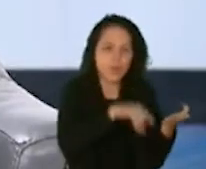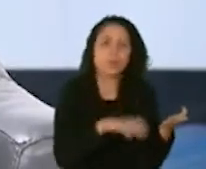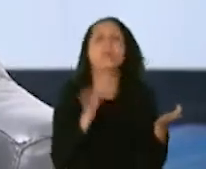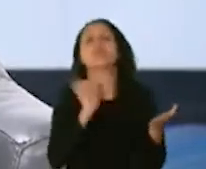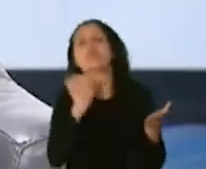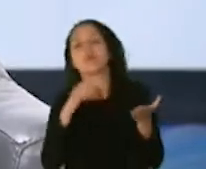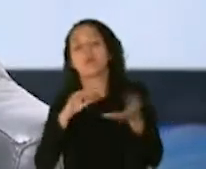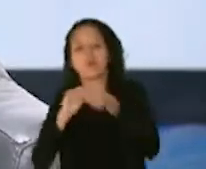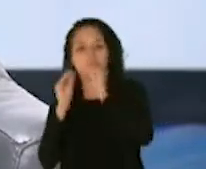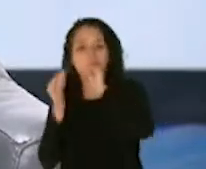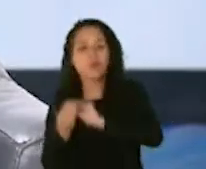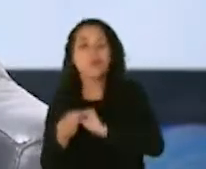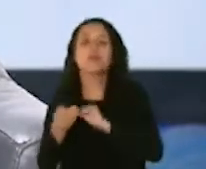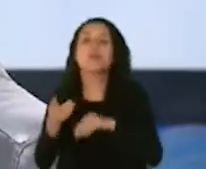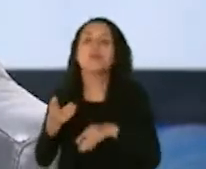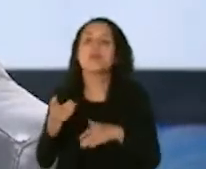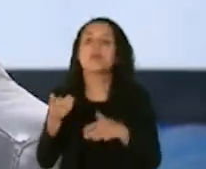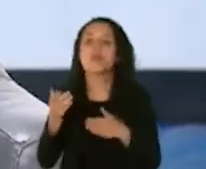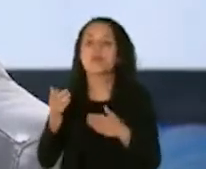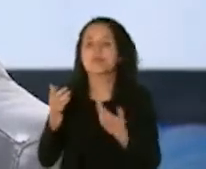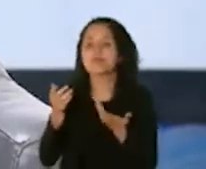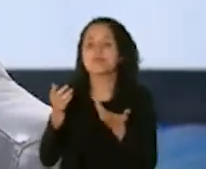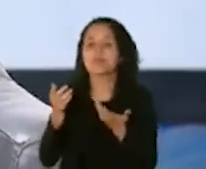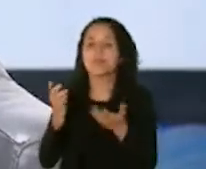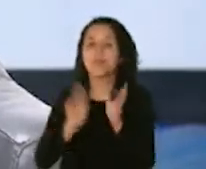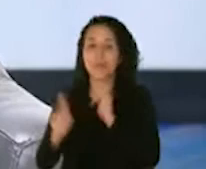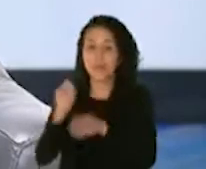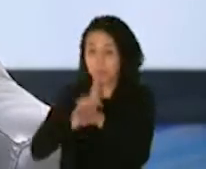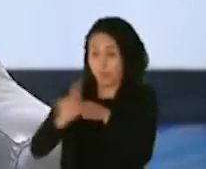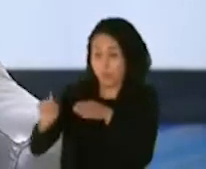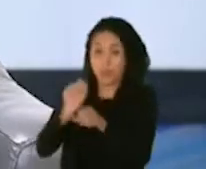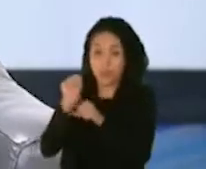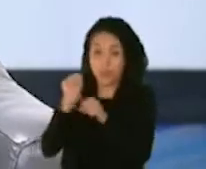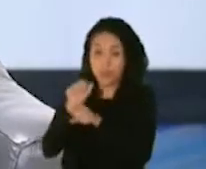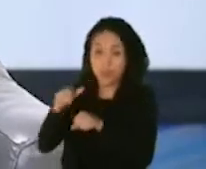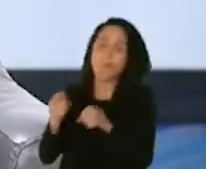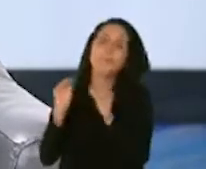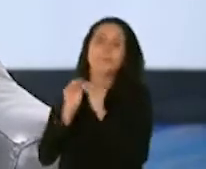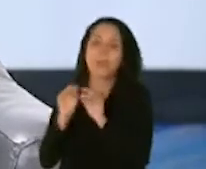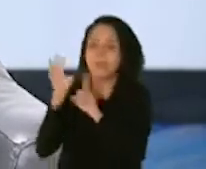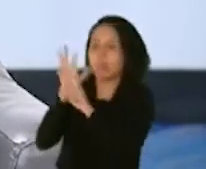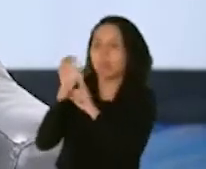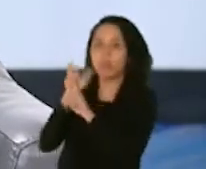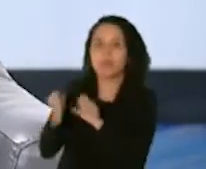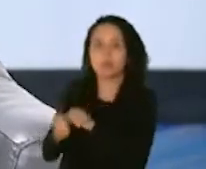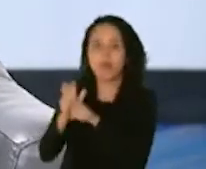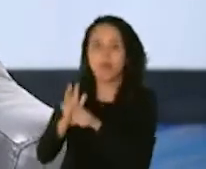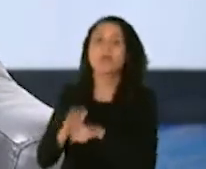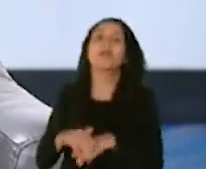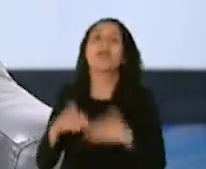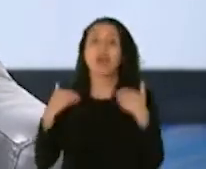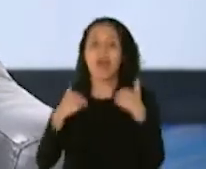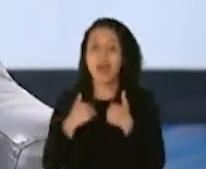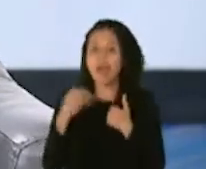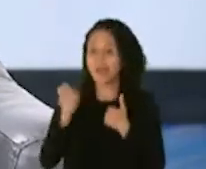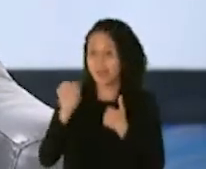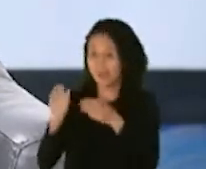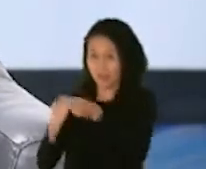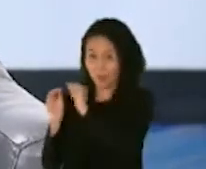que me dicen que hay profesiones más expuestas. Yo tengo datos que me dicen que hay inequidades. Si fijas lo que